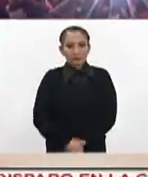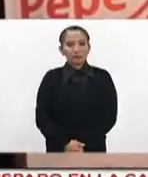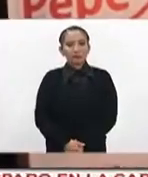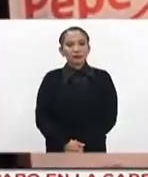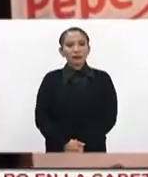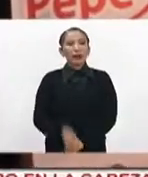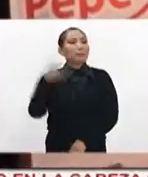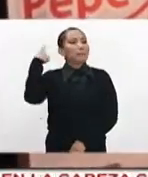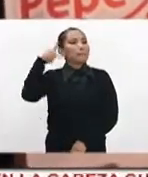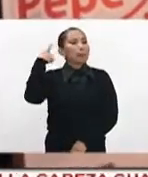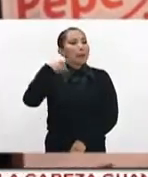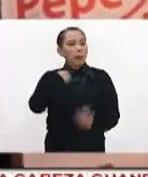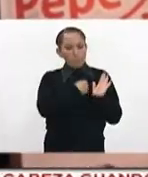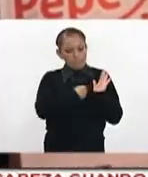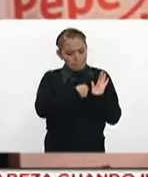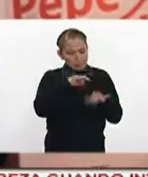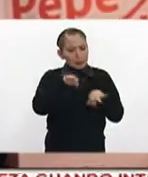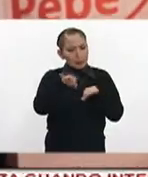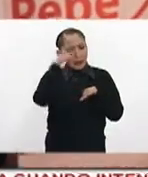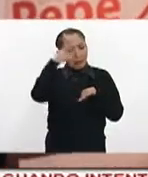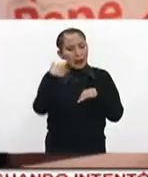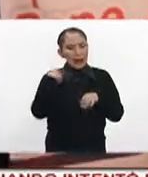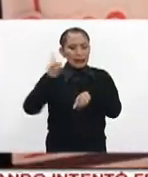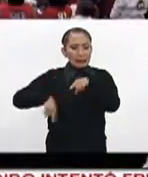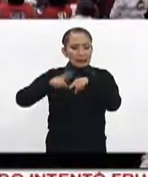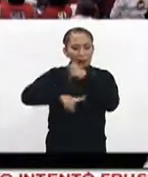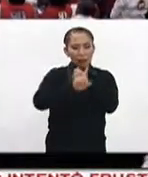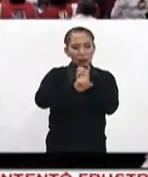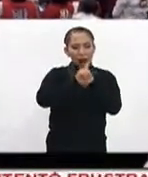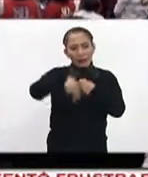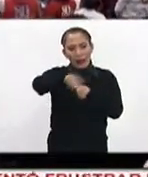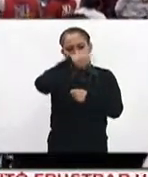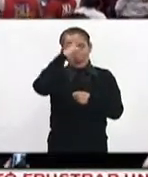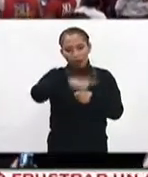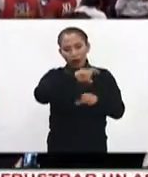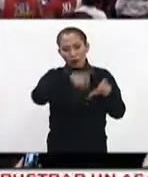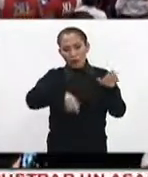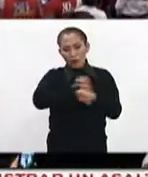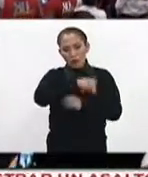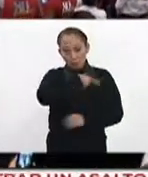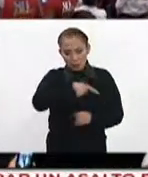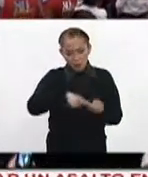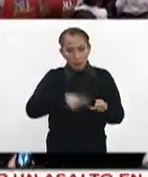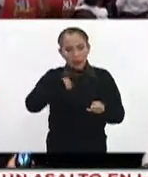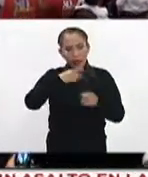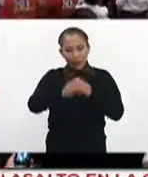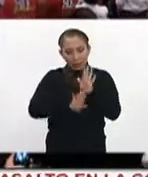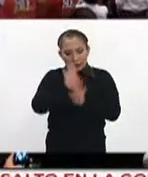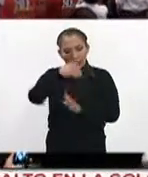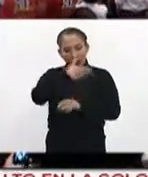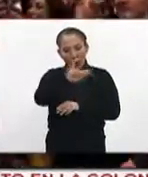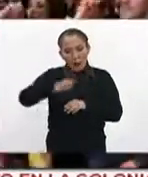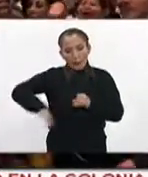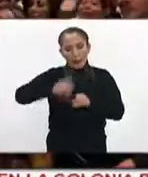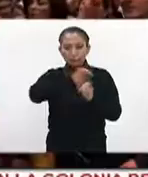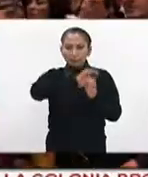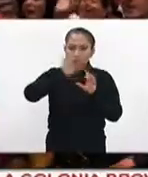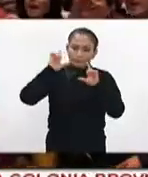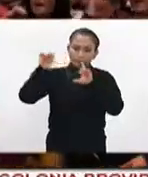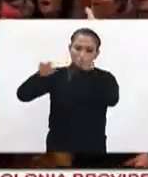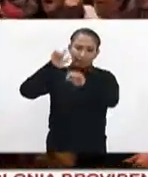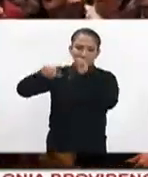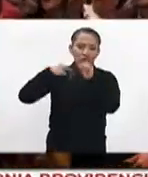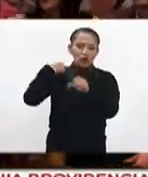En Puebla se comprometió a trabajar para superar retos que enfrenta el país, como pobreza, desarrollo en el campo, migración y